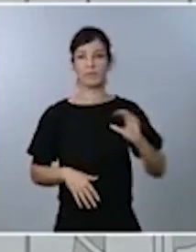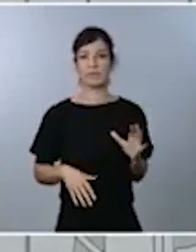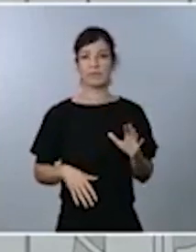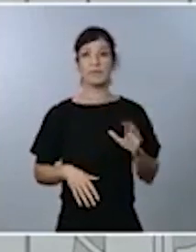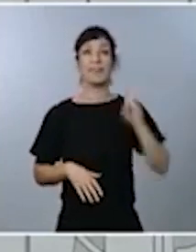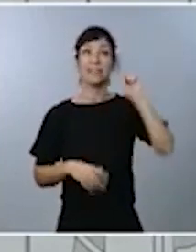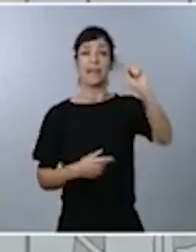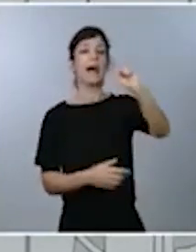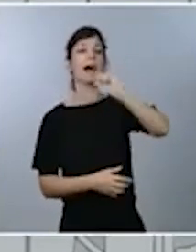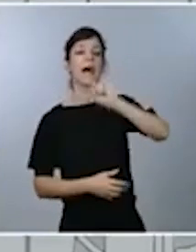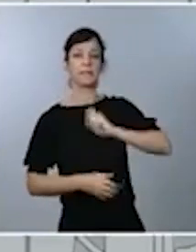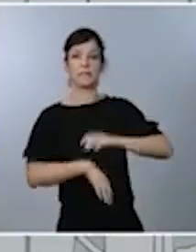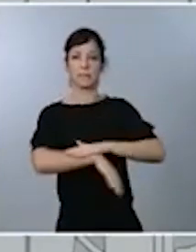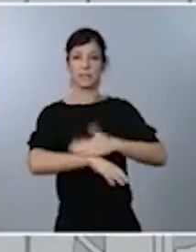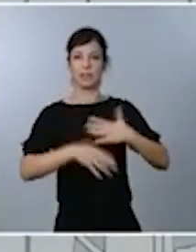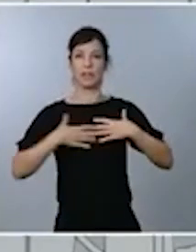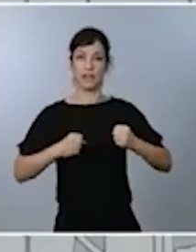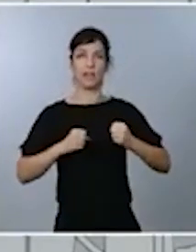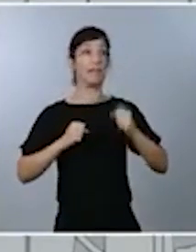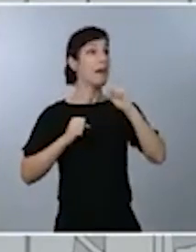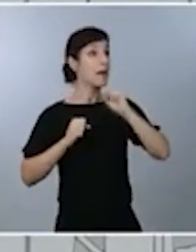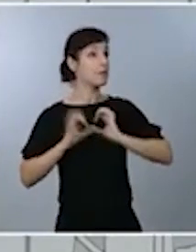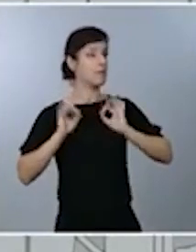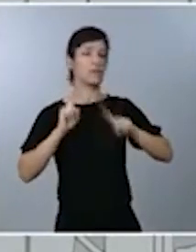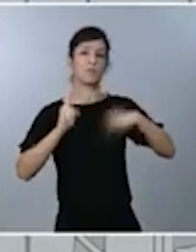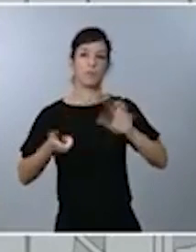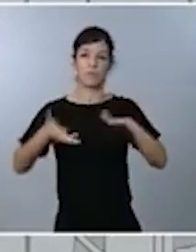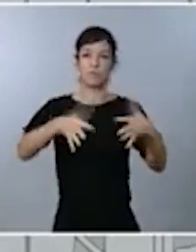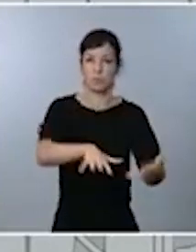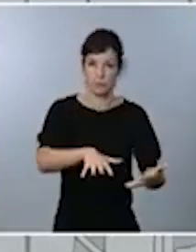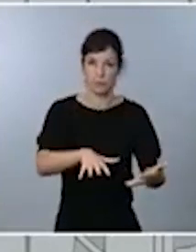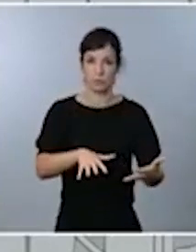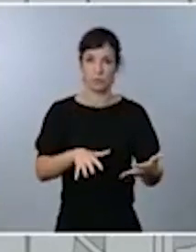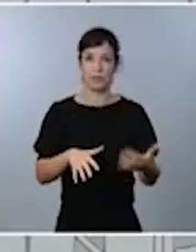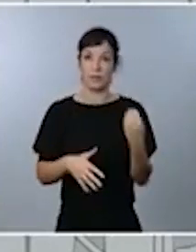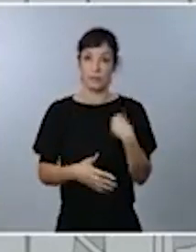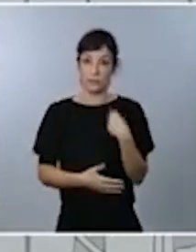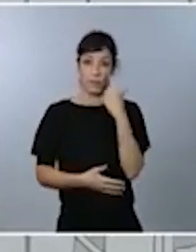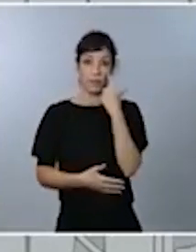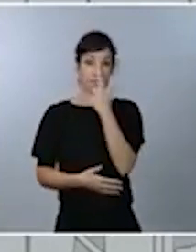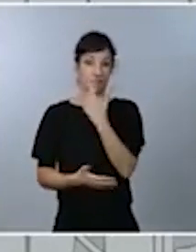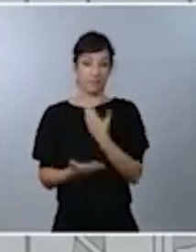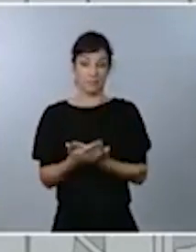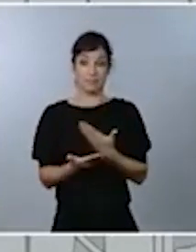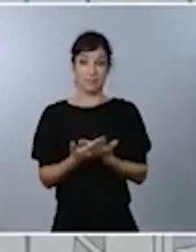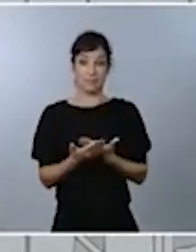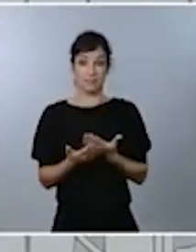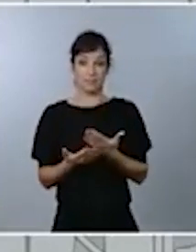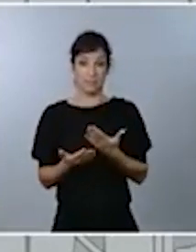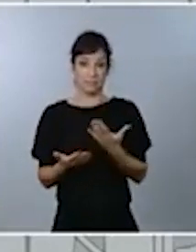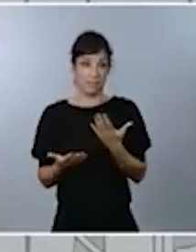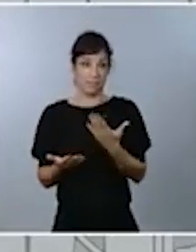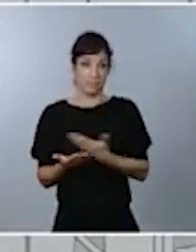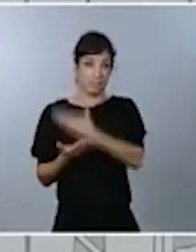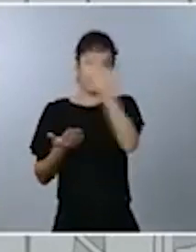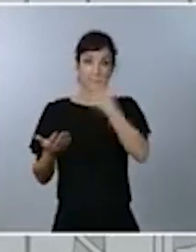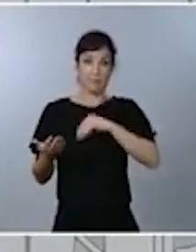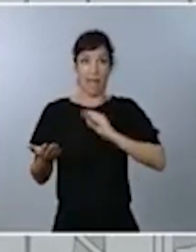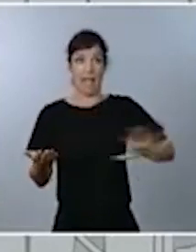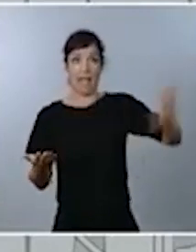antes de su implantación que es lo que estamos viendo a lo largo y ancho de nuestro país en el día de hoy.